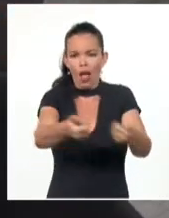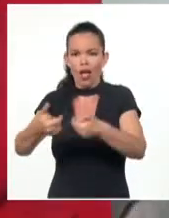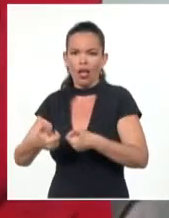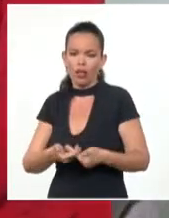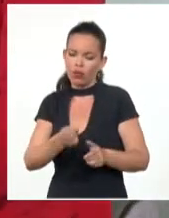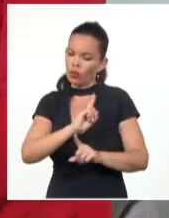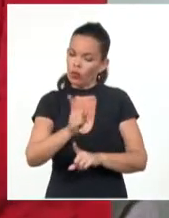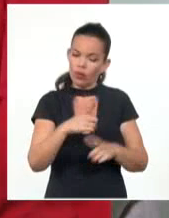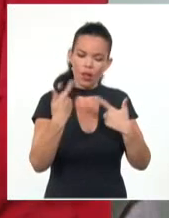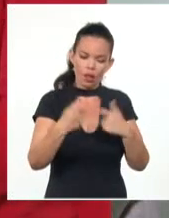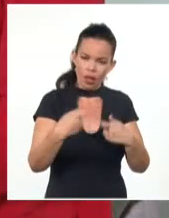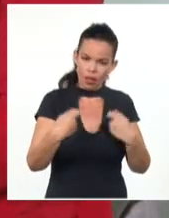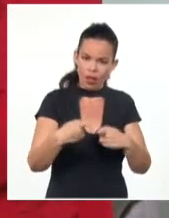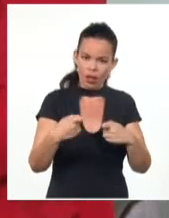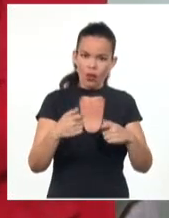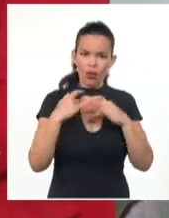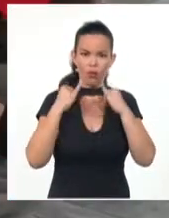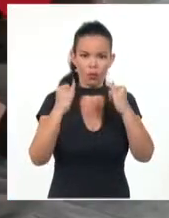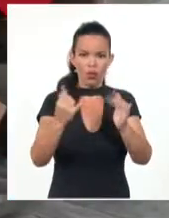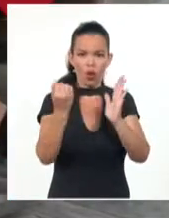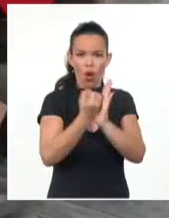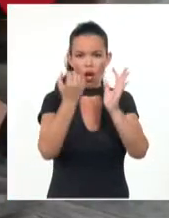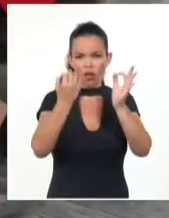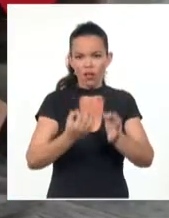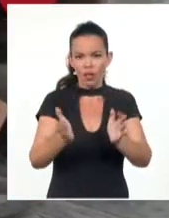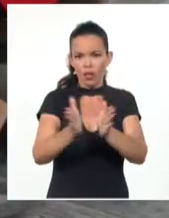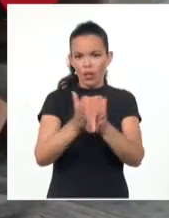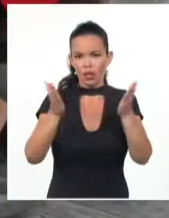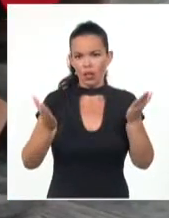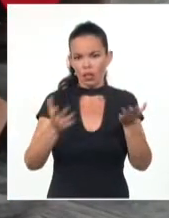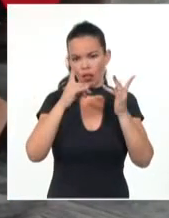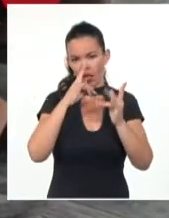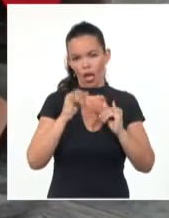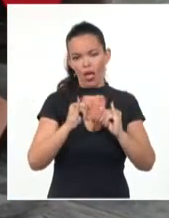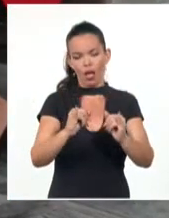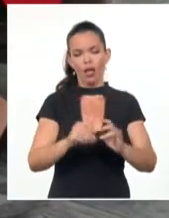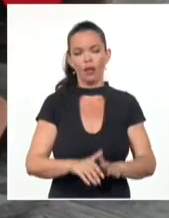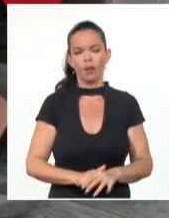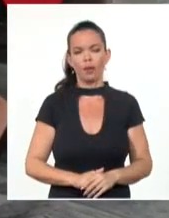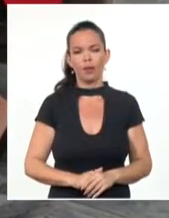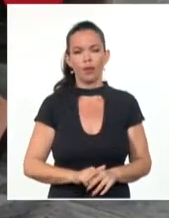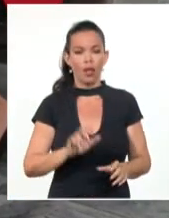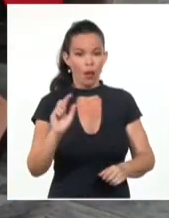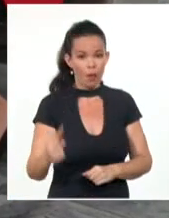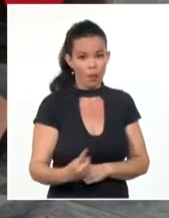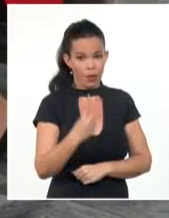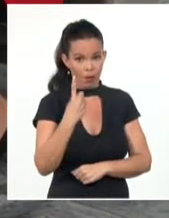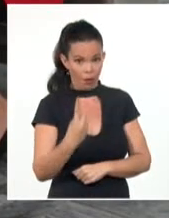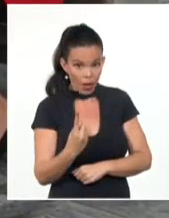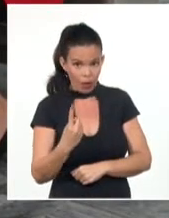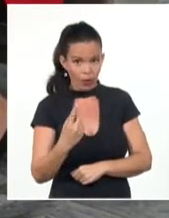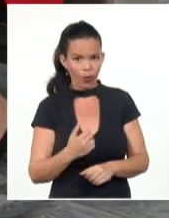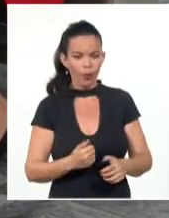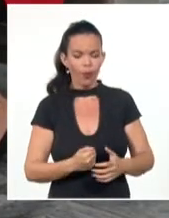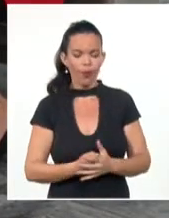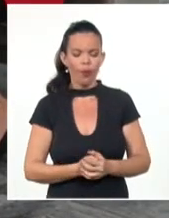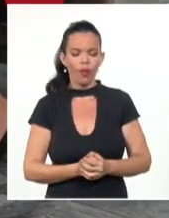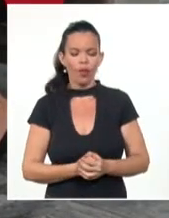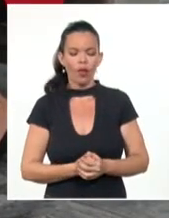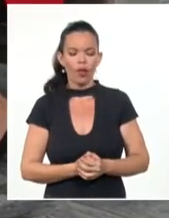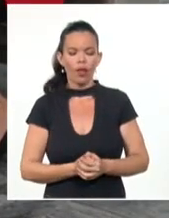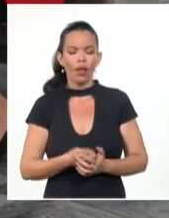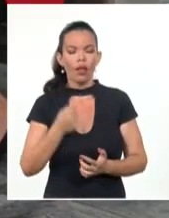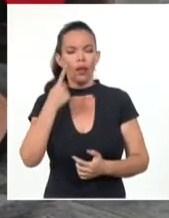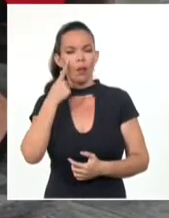en ese país. O sea, el desafío principal está en que nuestros medios tengan el mayor grado de autoridad, el